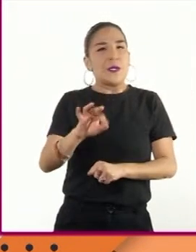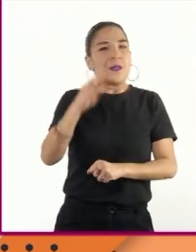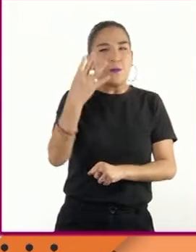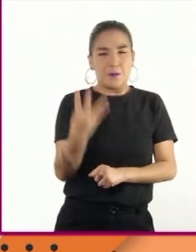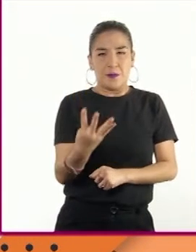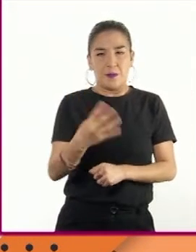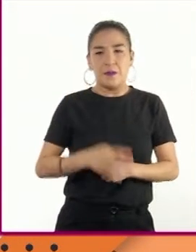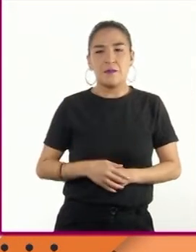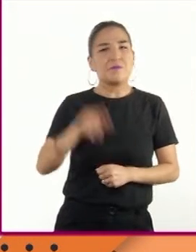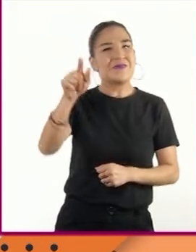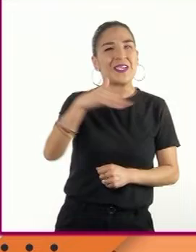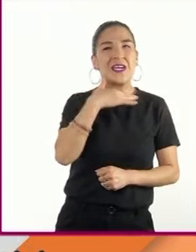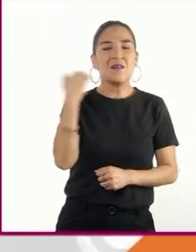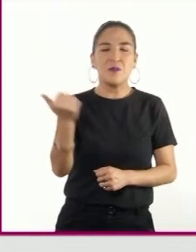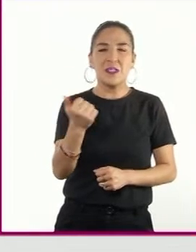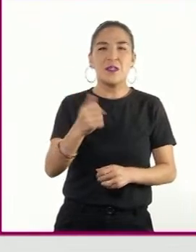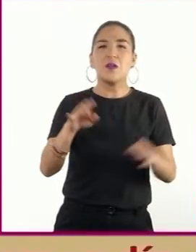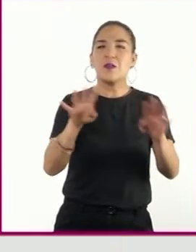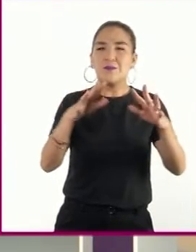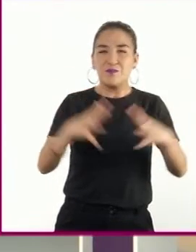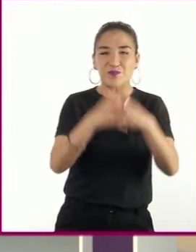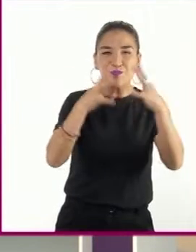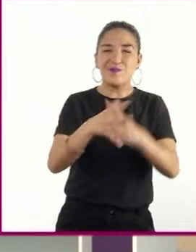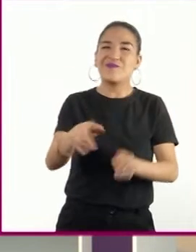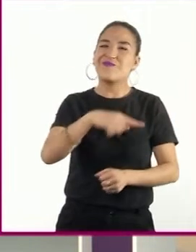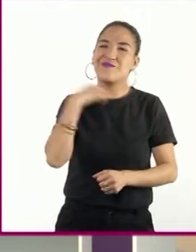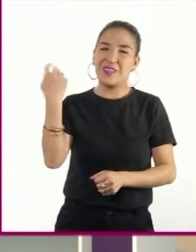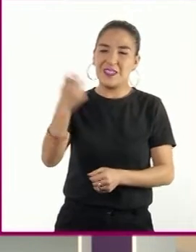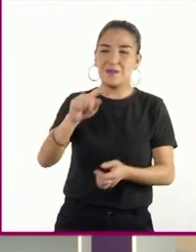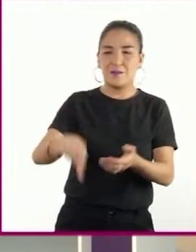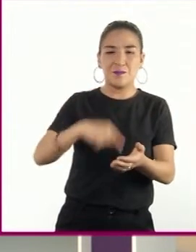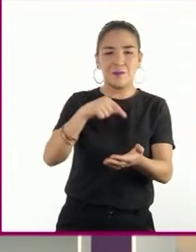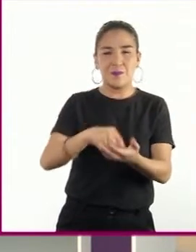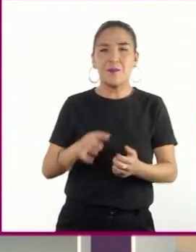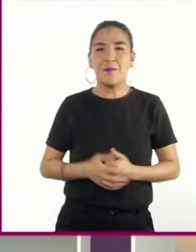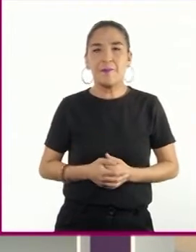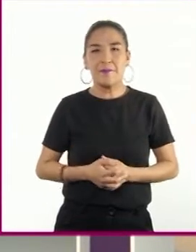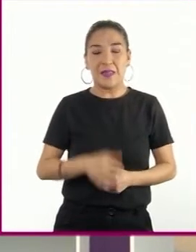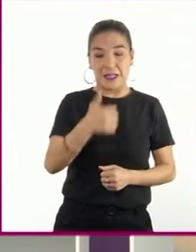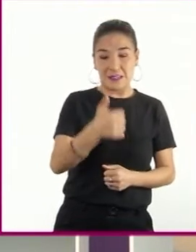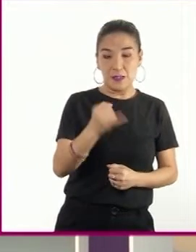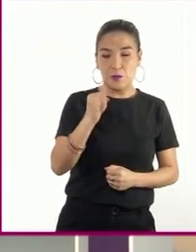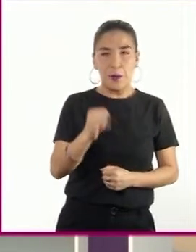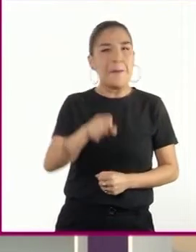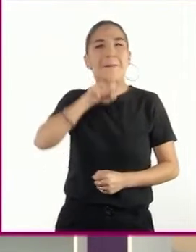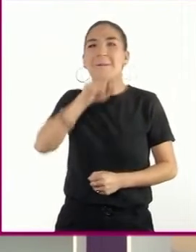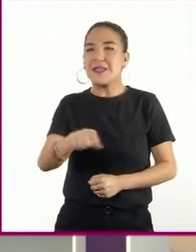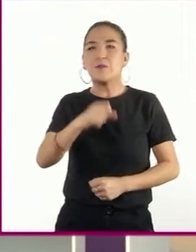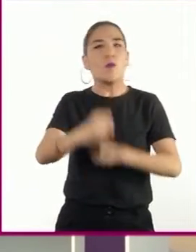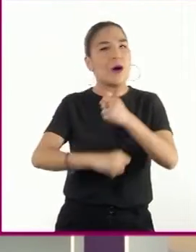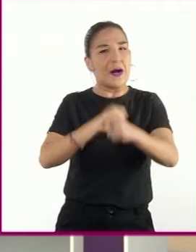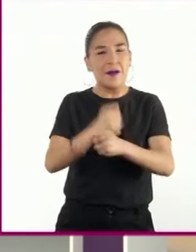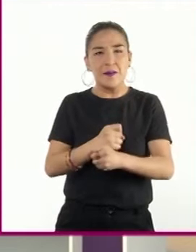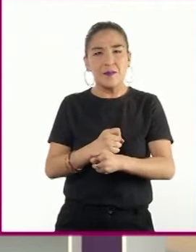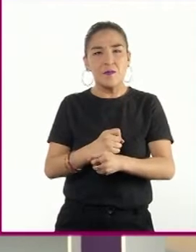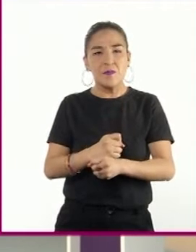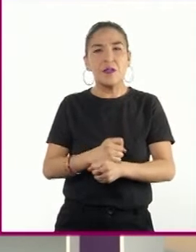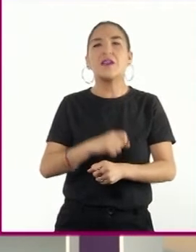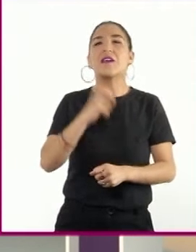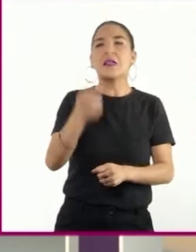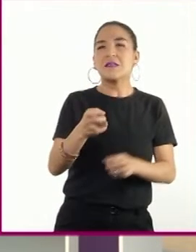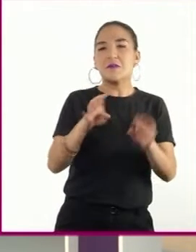los alemanes son derrotados en los Balcanes. El 6 de junio del mismo año, se realizó el